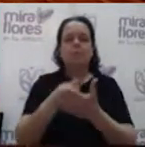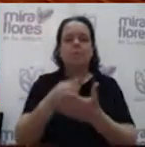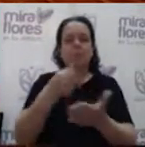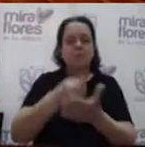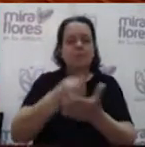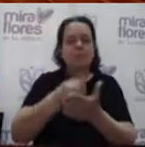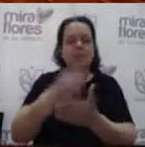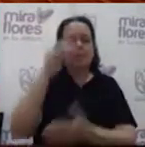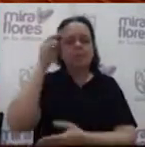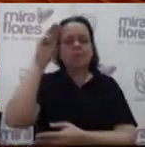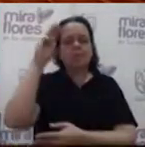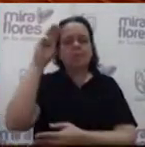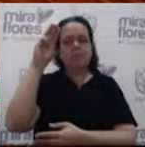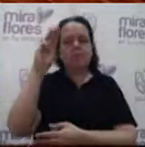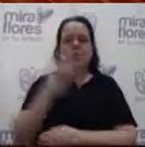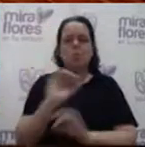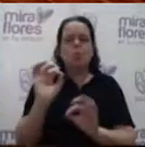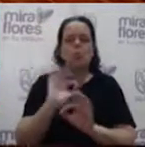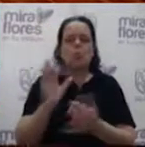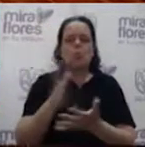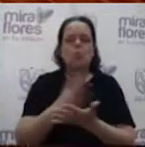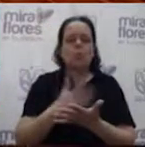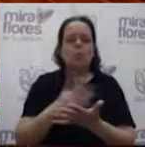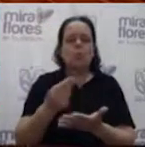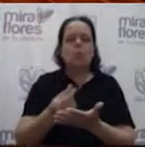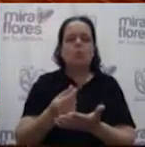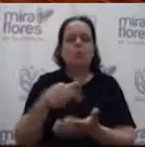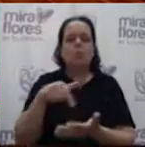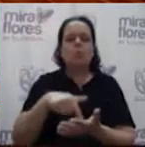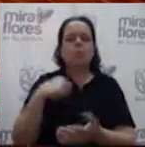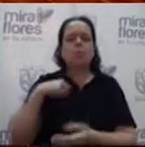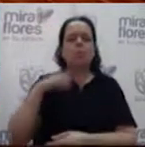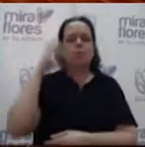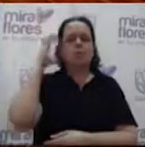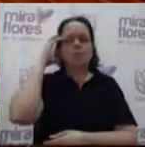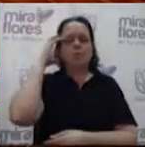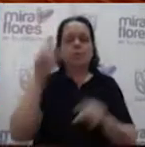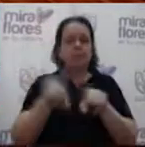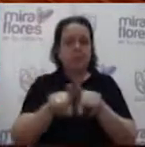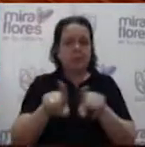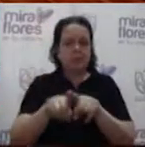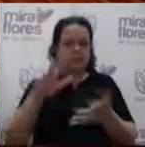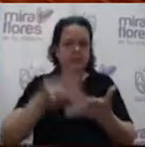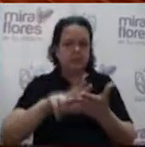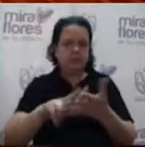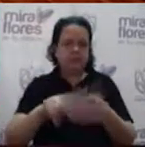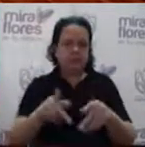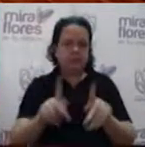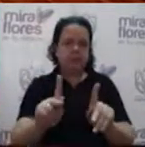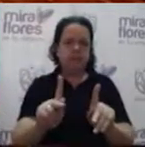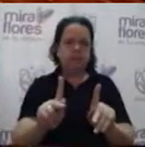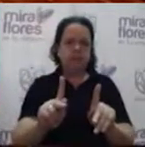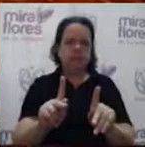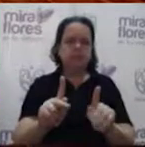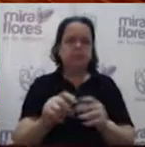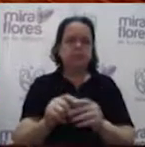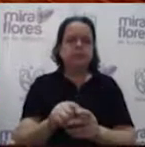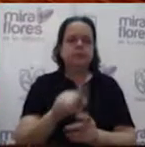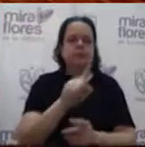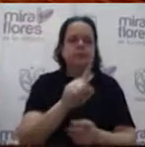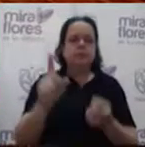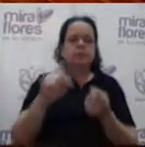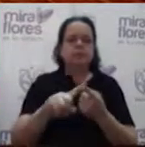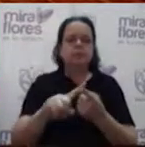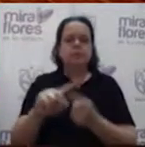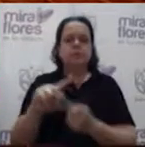mismo, no ir rogando gasto económico para la Municipal de Miraflores. Asimismo, aprobar la licencia solicitada por el periodo comprendido del 1